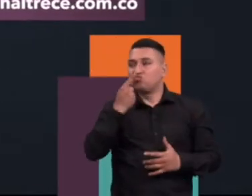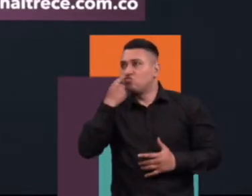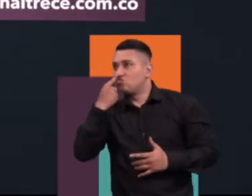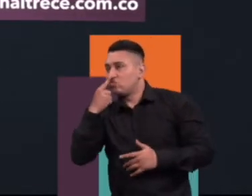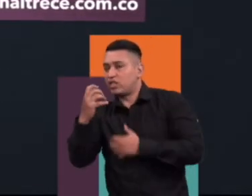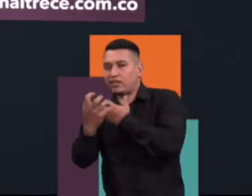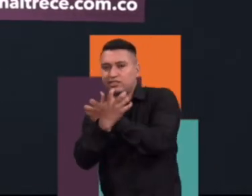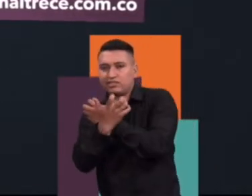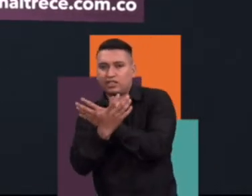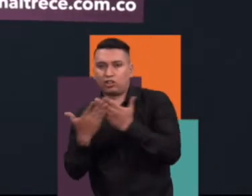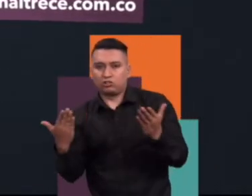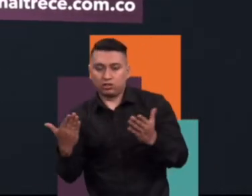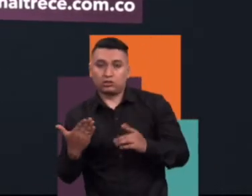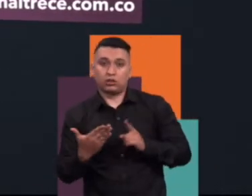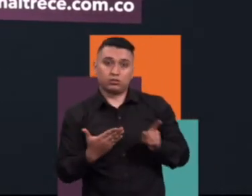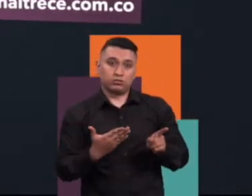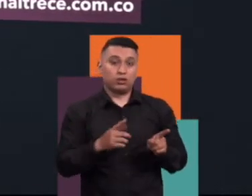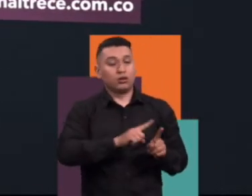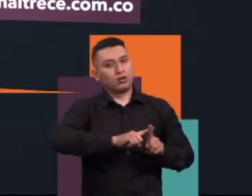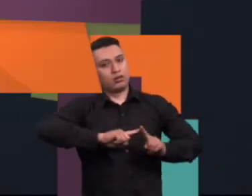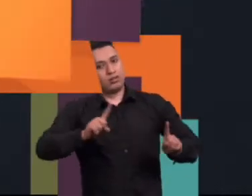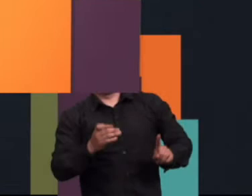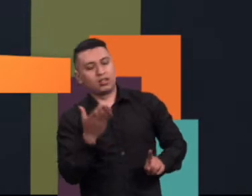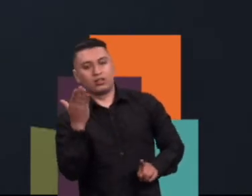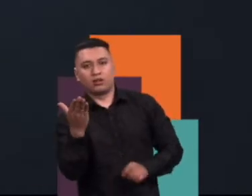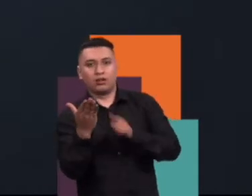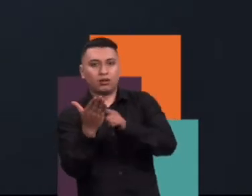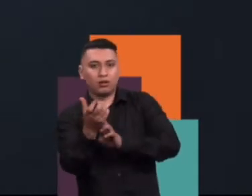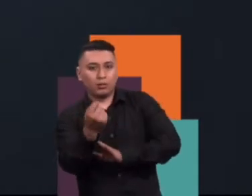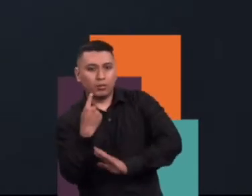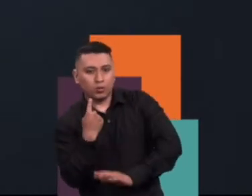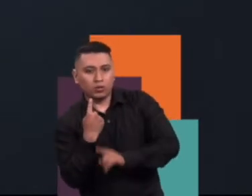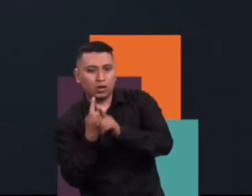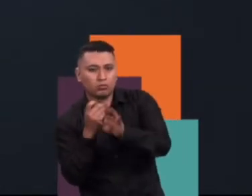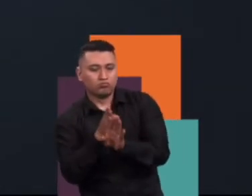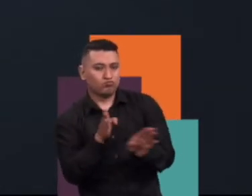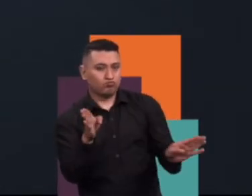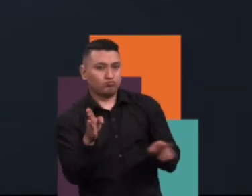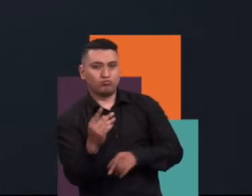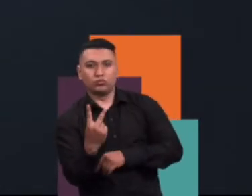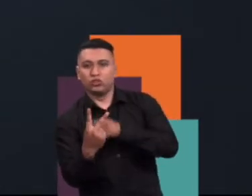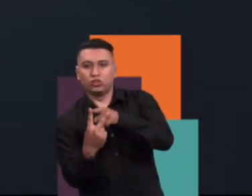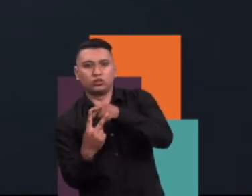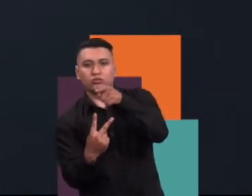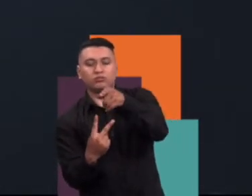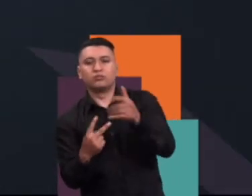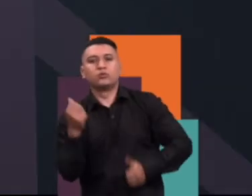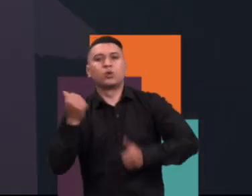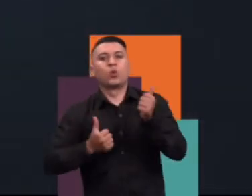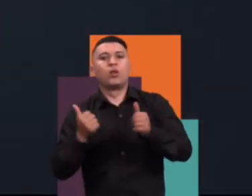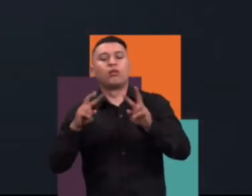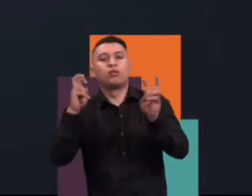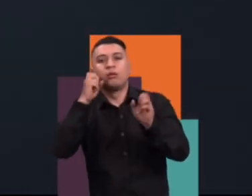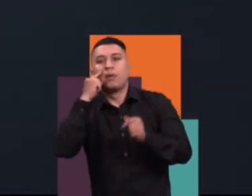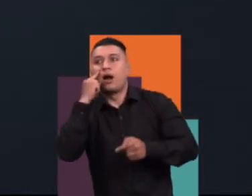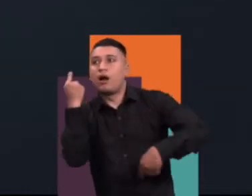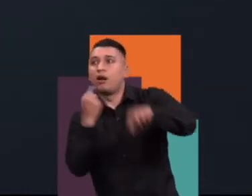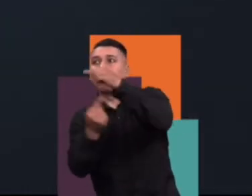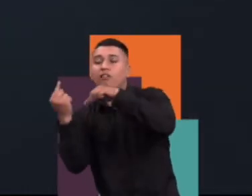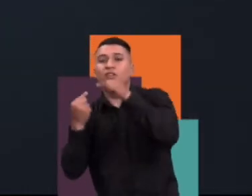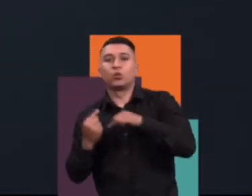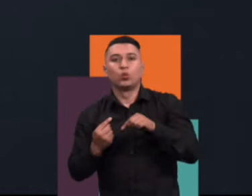Ahora, como ustedes lo quieren dirigir la pregunta y mostrarla, lo que hoy en día se está haciendo es no